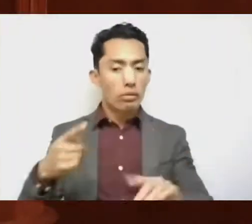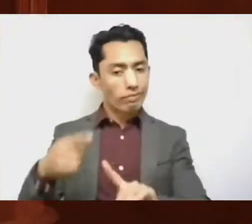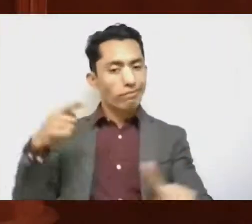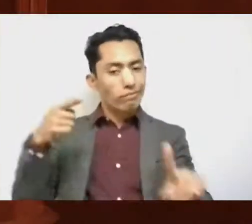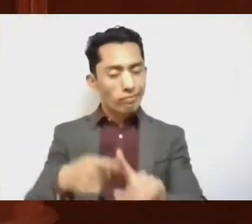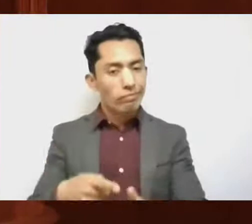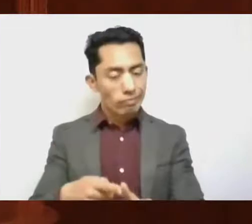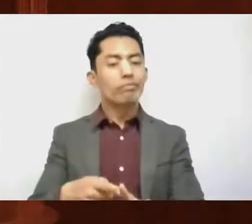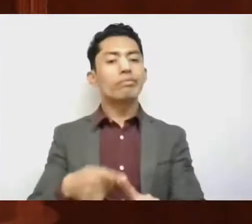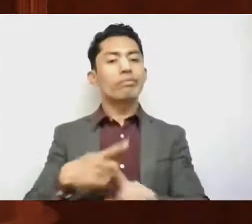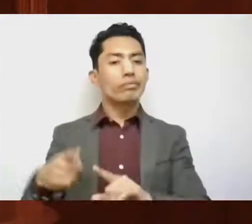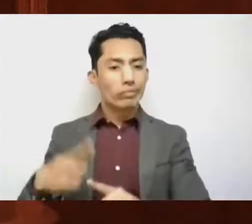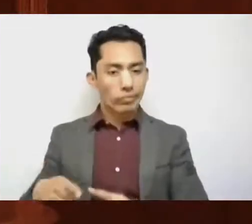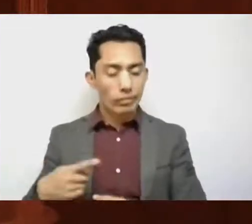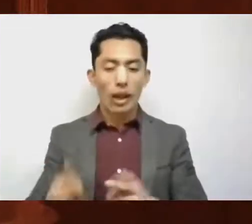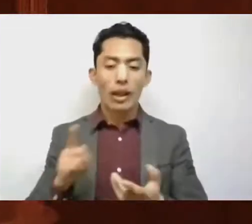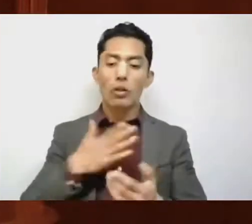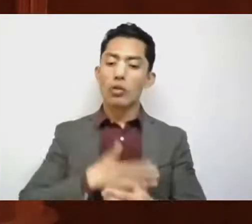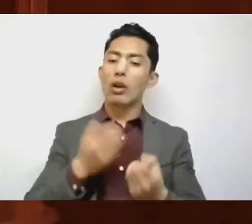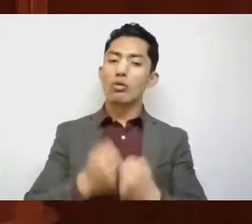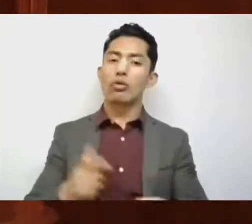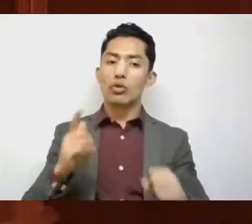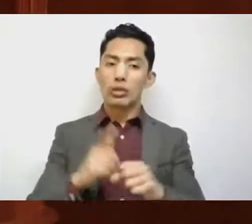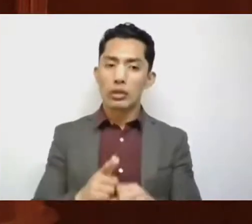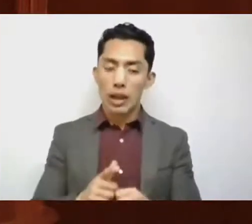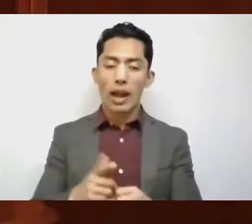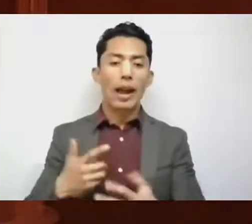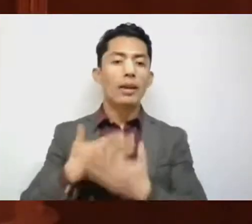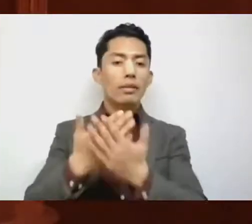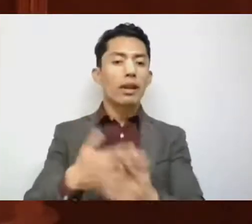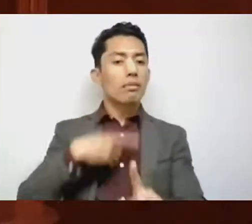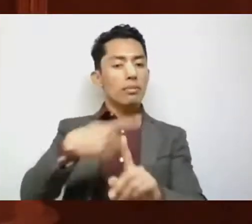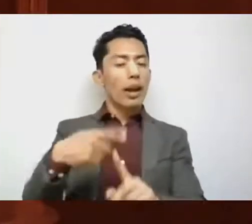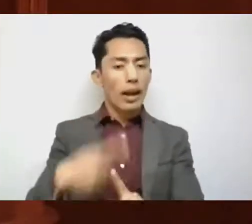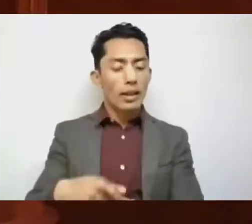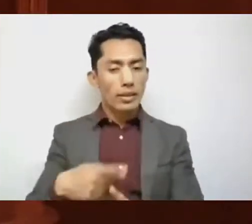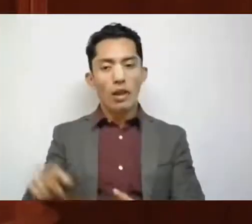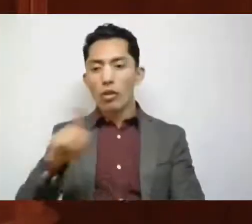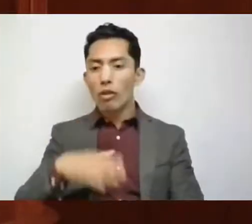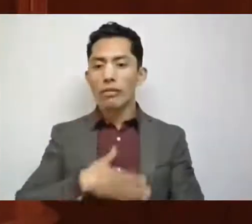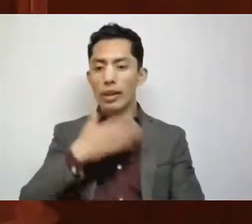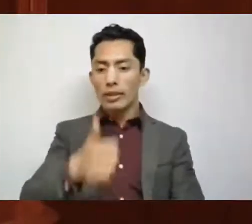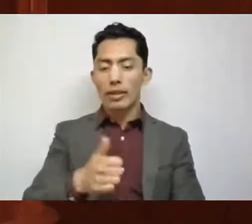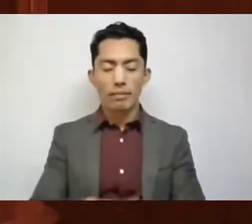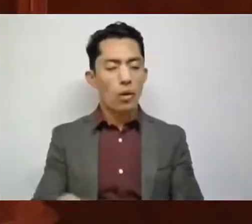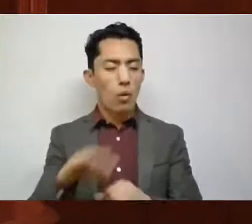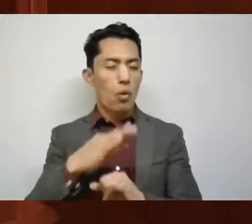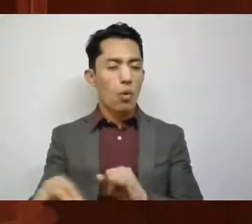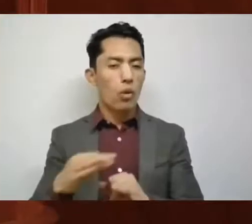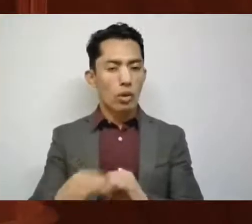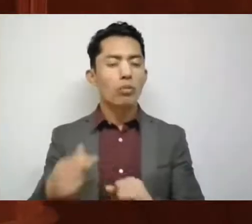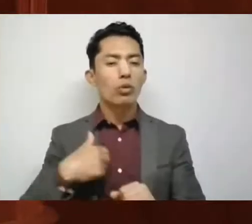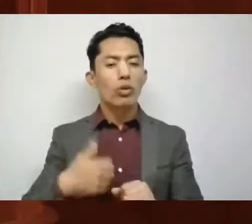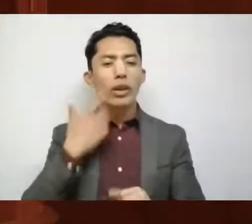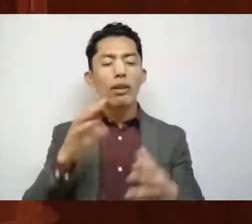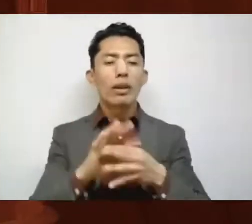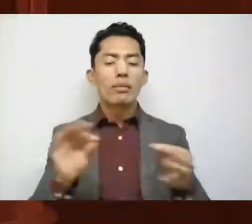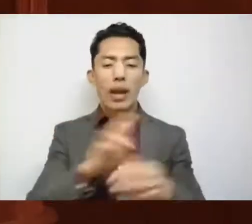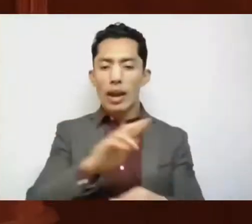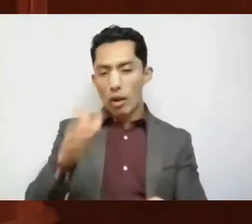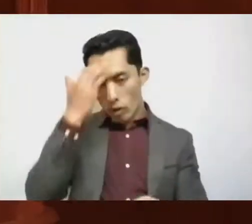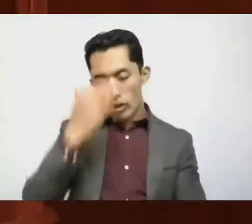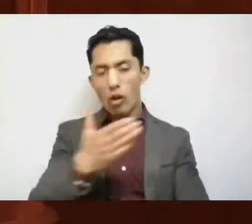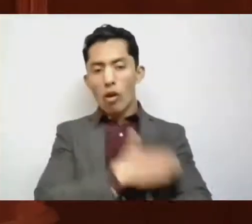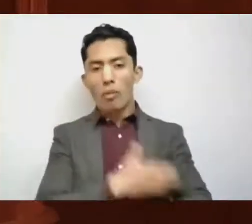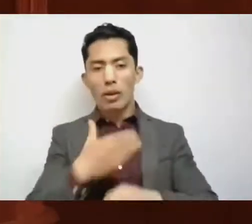que hablemos de justicia social, de esperanza y de bien común. Finalmente, me permito reconocer a mis compañeras y